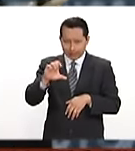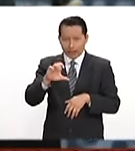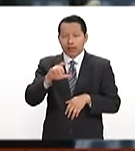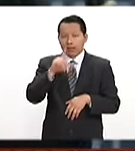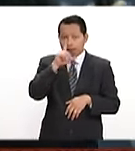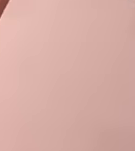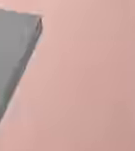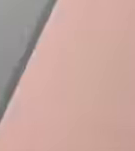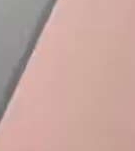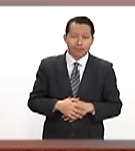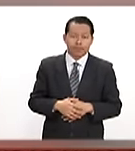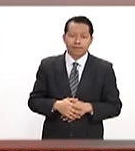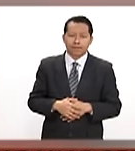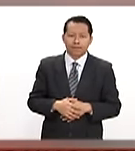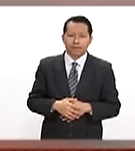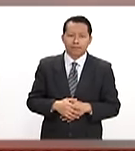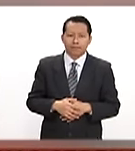Comercio.